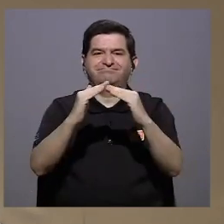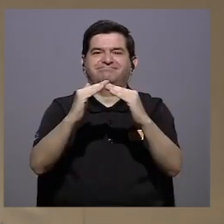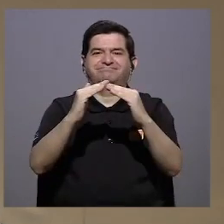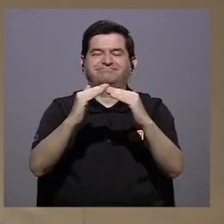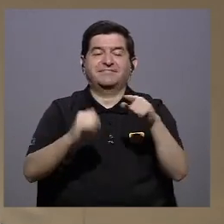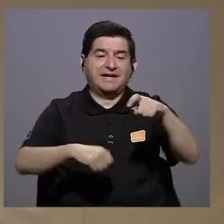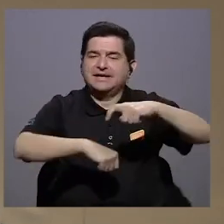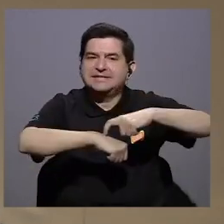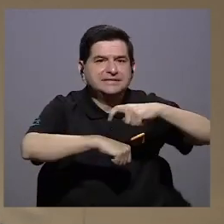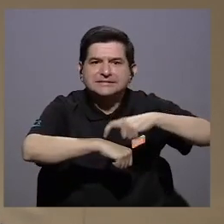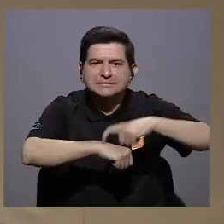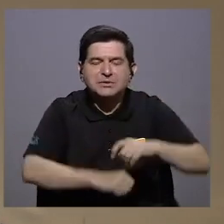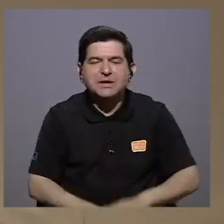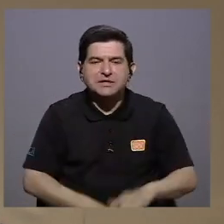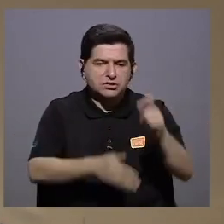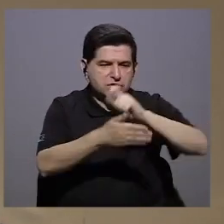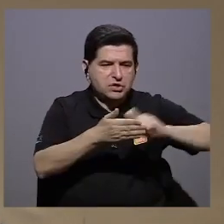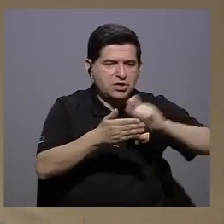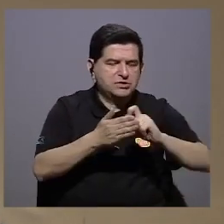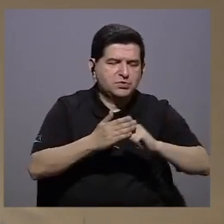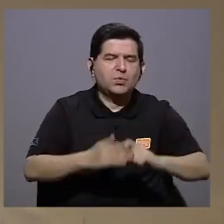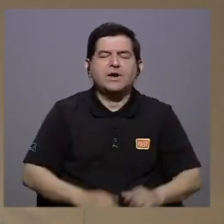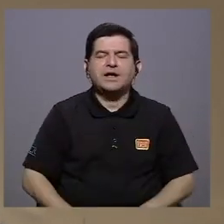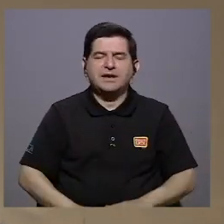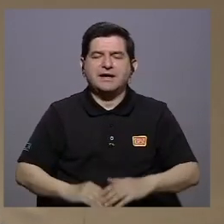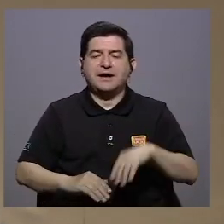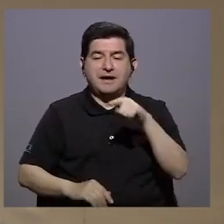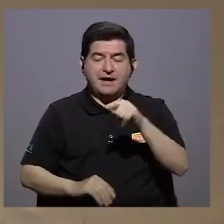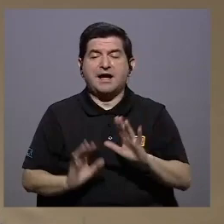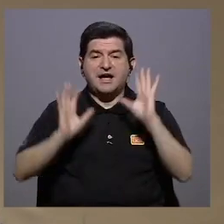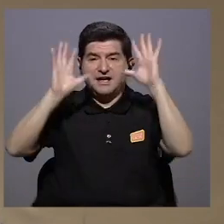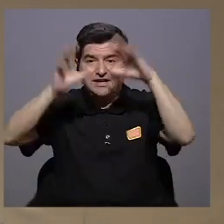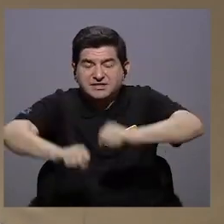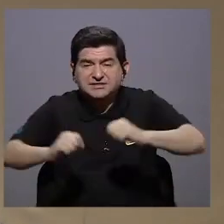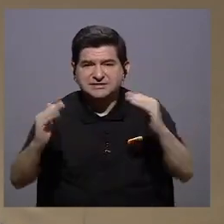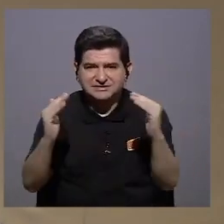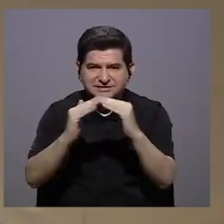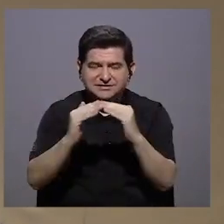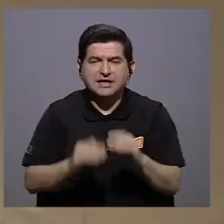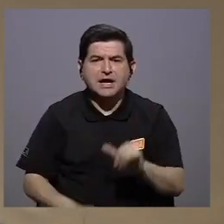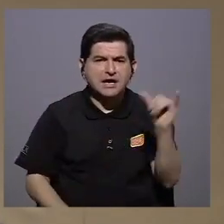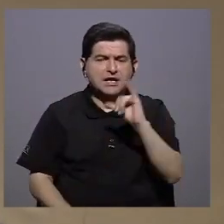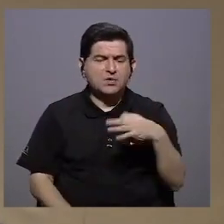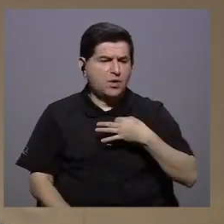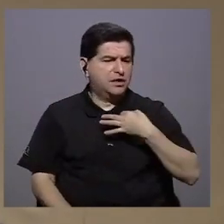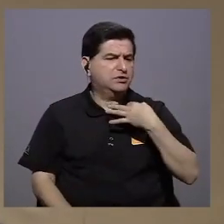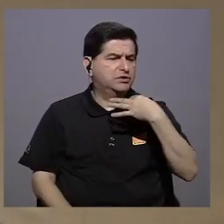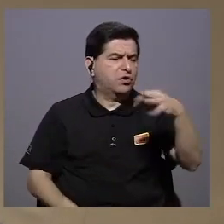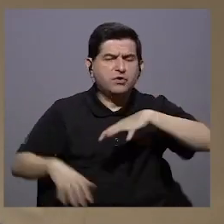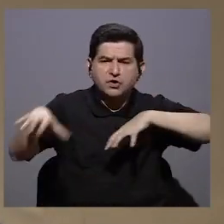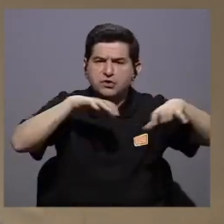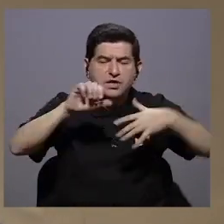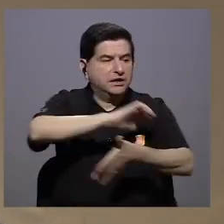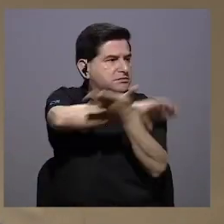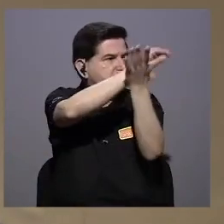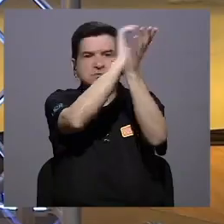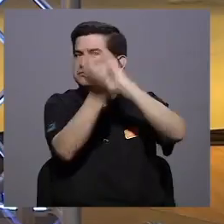Y es en ese momento en que la escuela invadió la casa que la cotidianeidad también cambió todo.